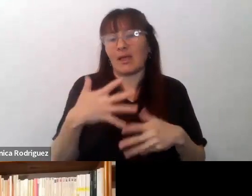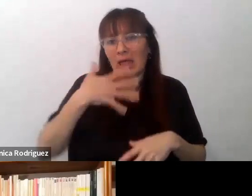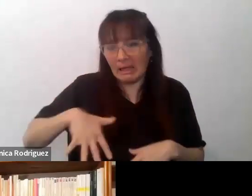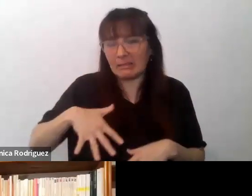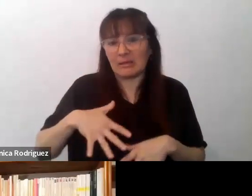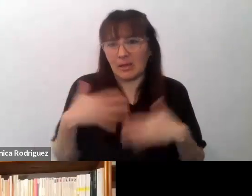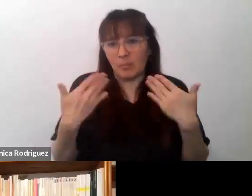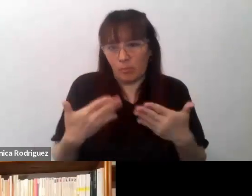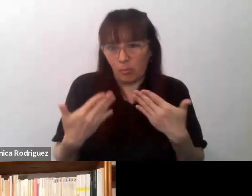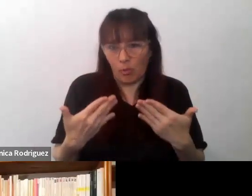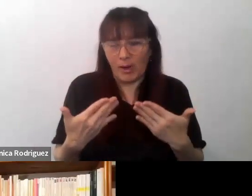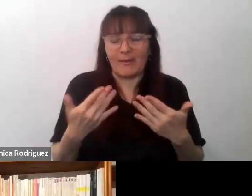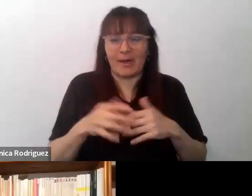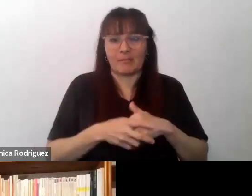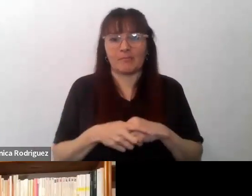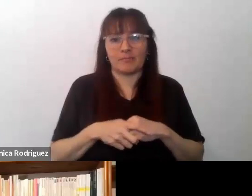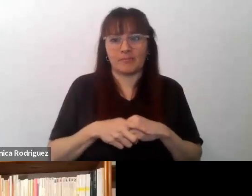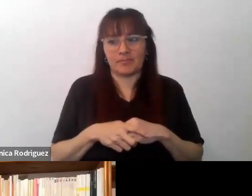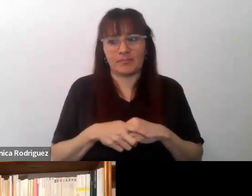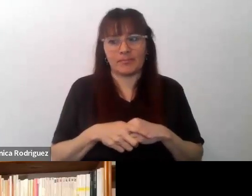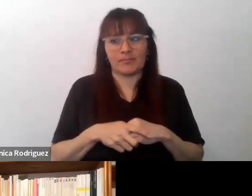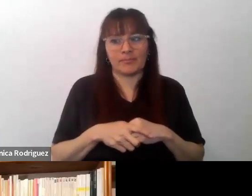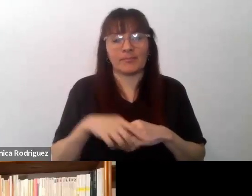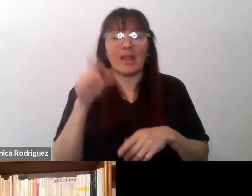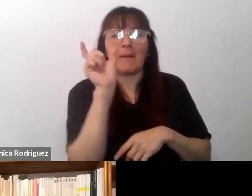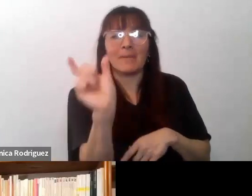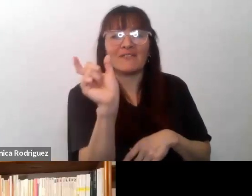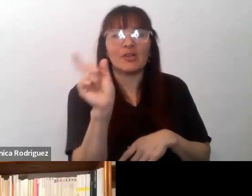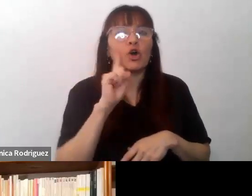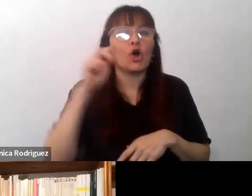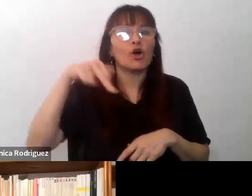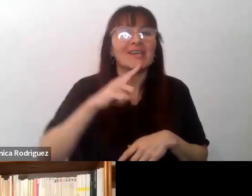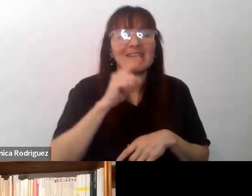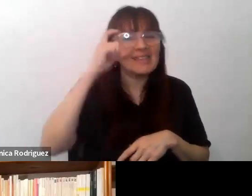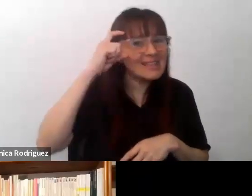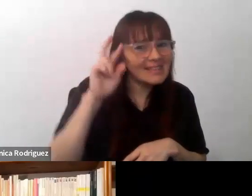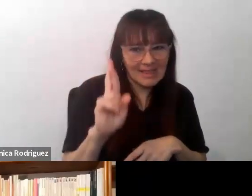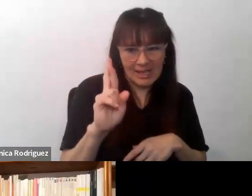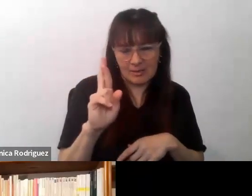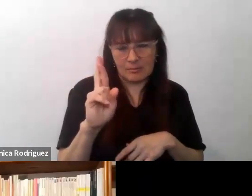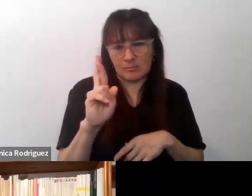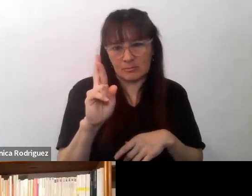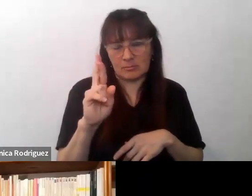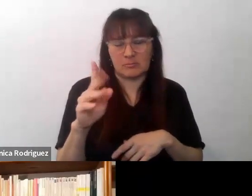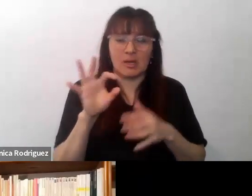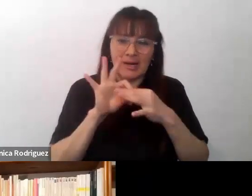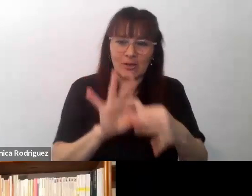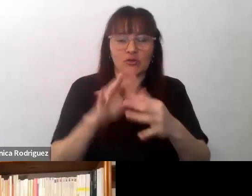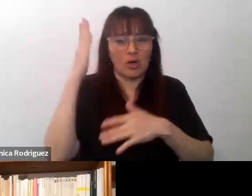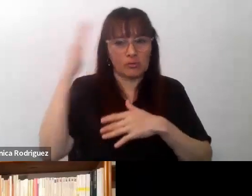insistir en el sentido del prefijo inter, del término intercultural.